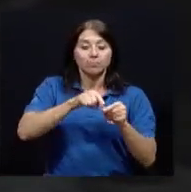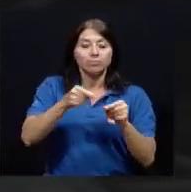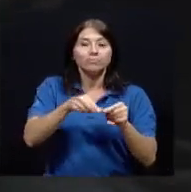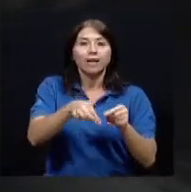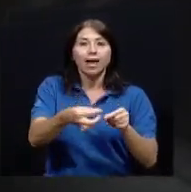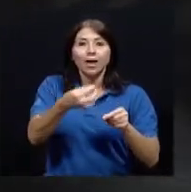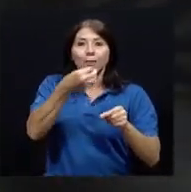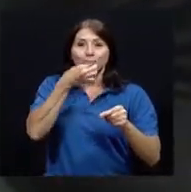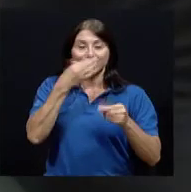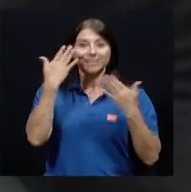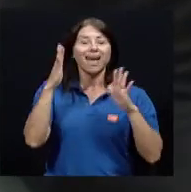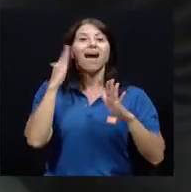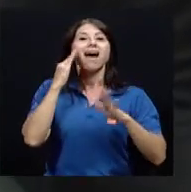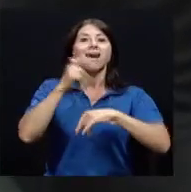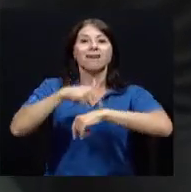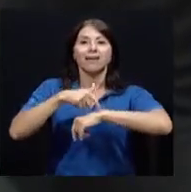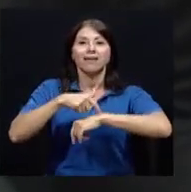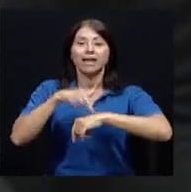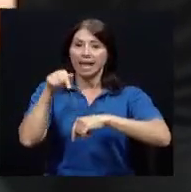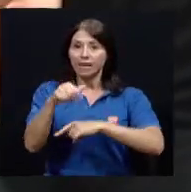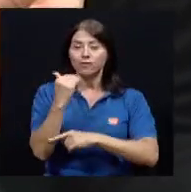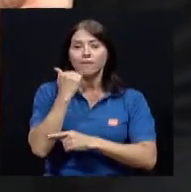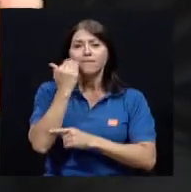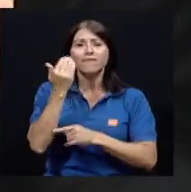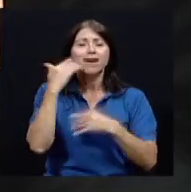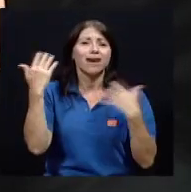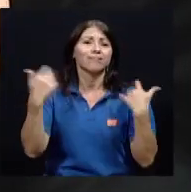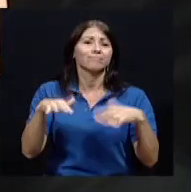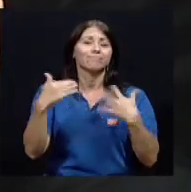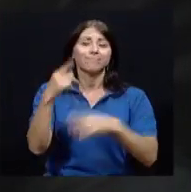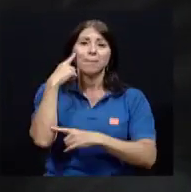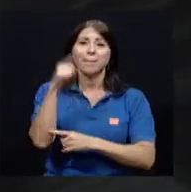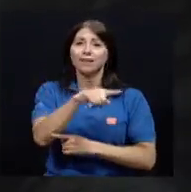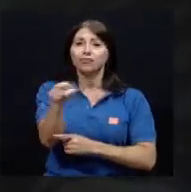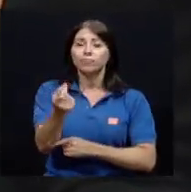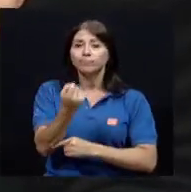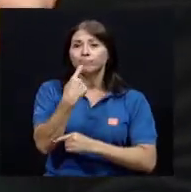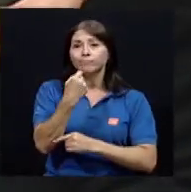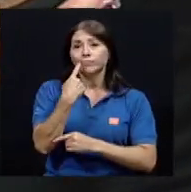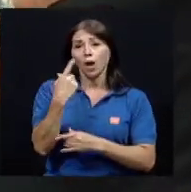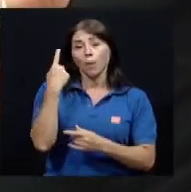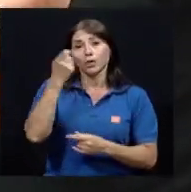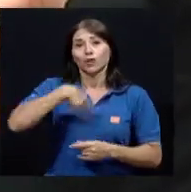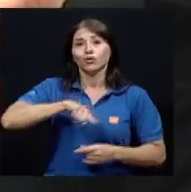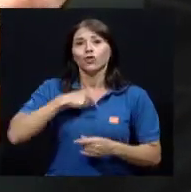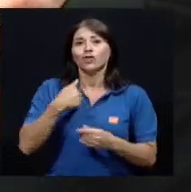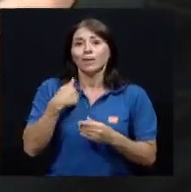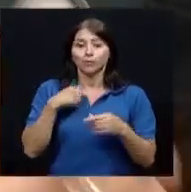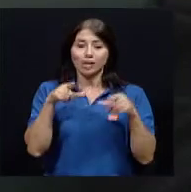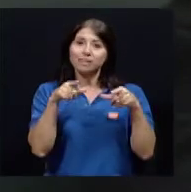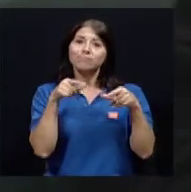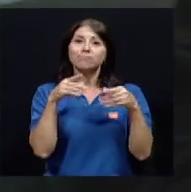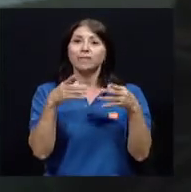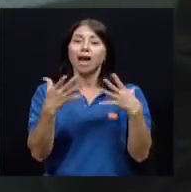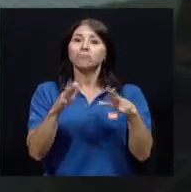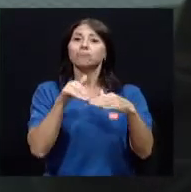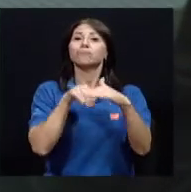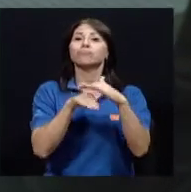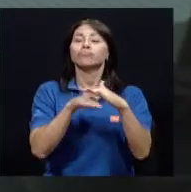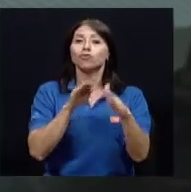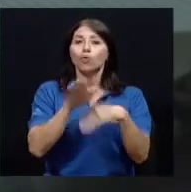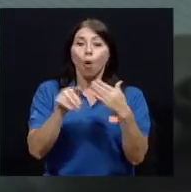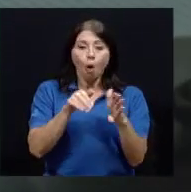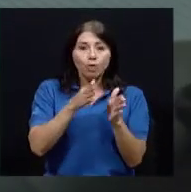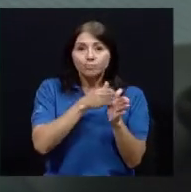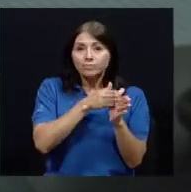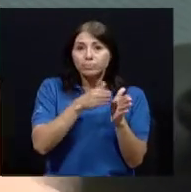esto facilita montones la toma de medicamentos porque lo tenemos guardado de esta manera ya tenemos todas las dosis de la semana y sería